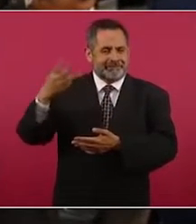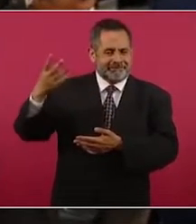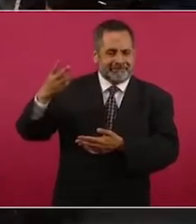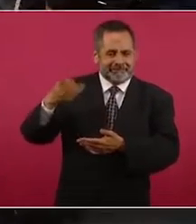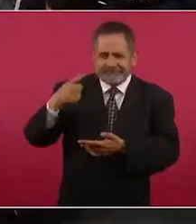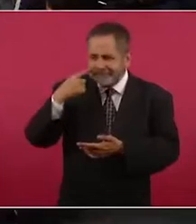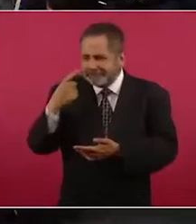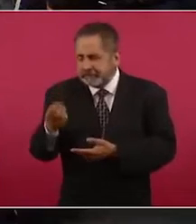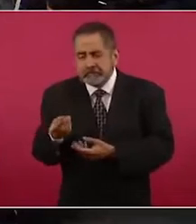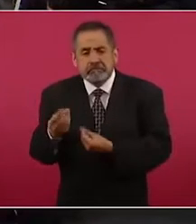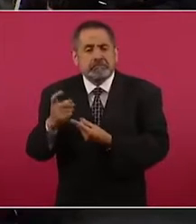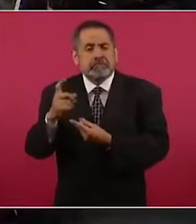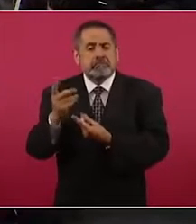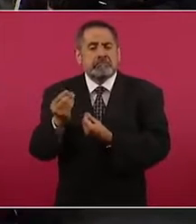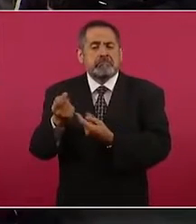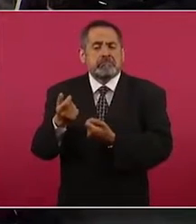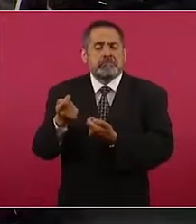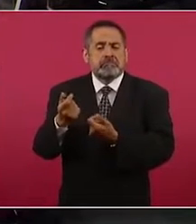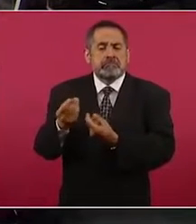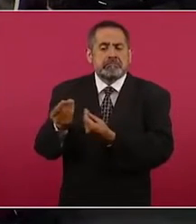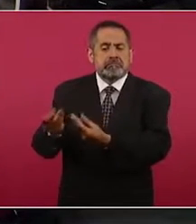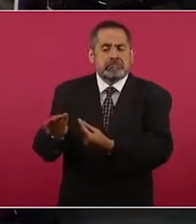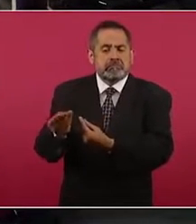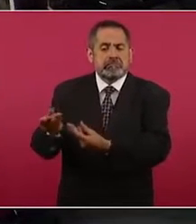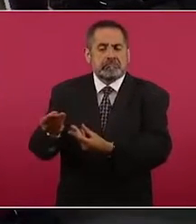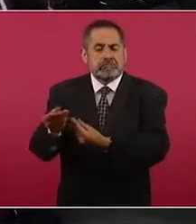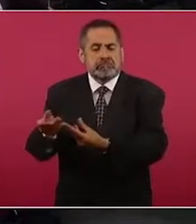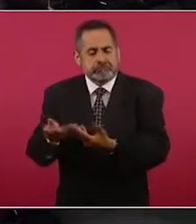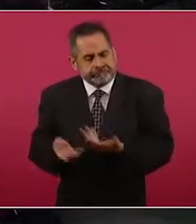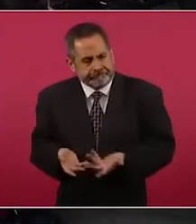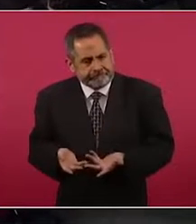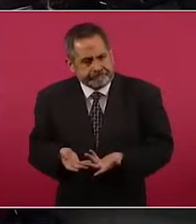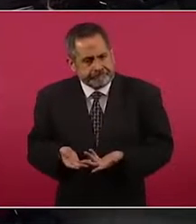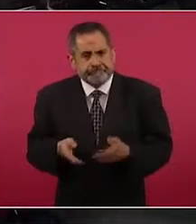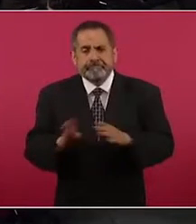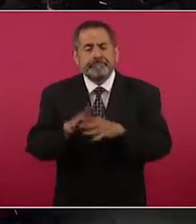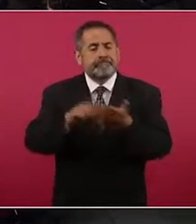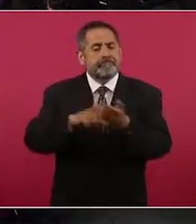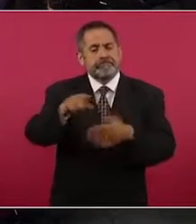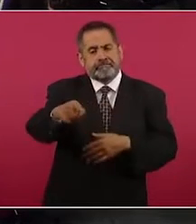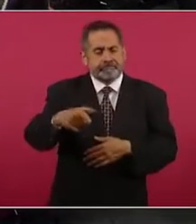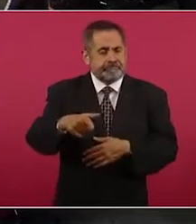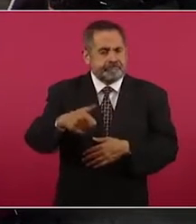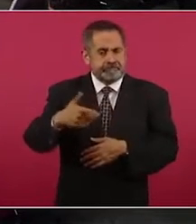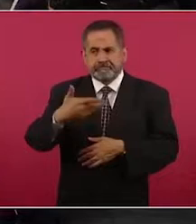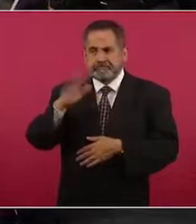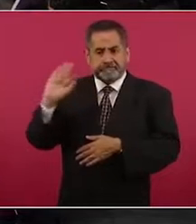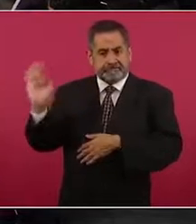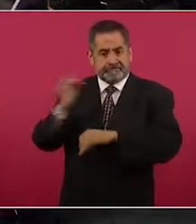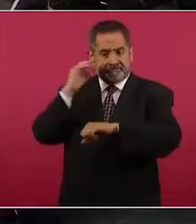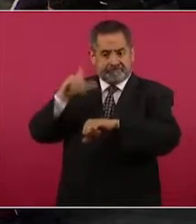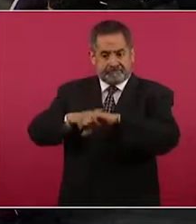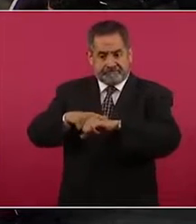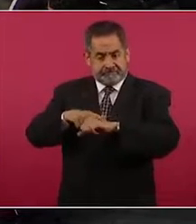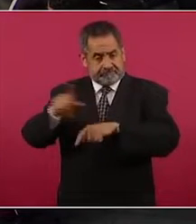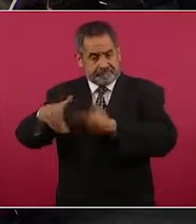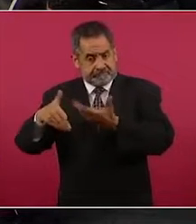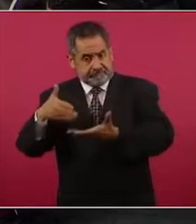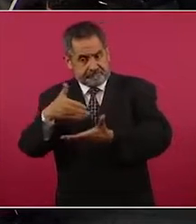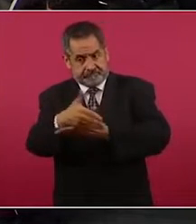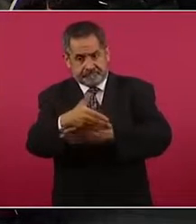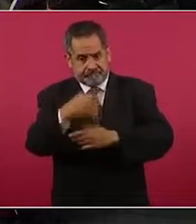Ante esta terrible escasez que enfrenta el Estado, ¿es posible que la federación intervenga en estos casos en los que las empresas están